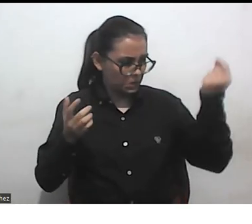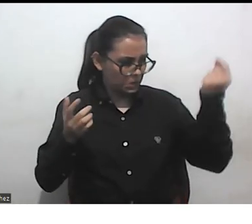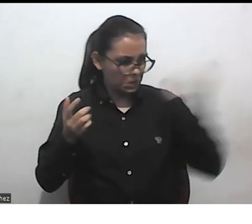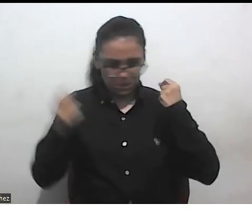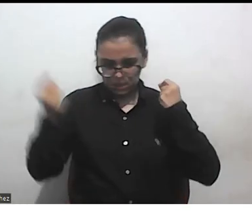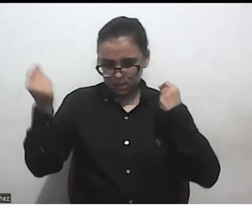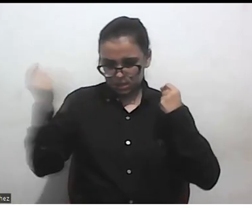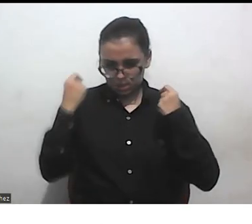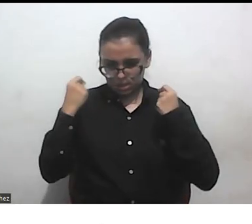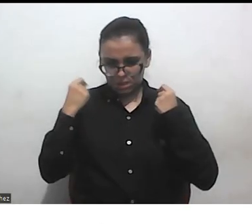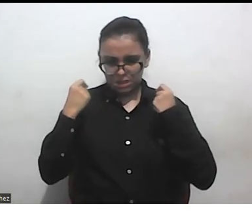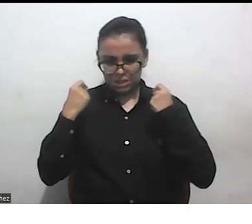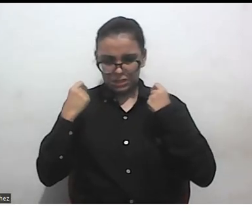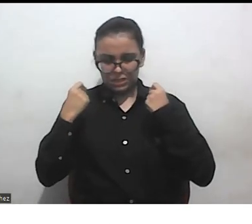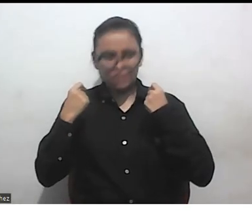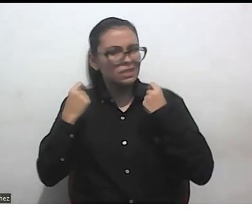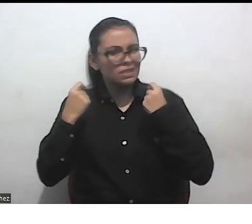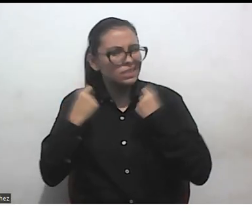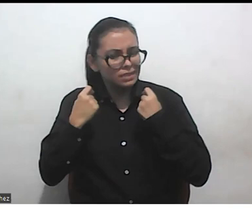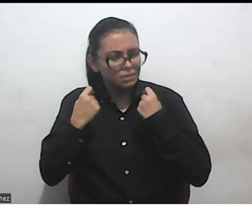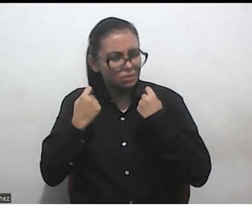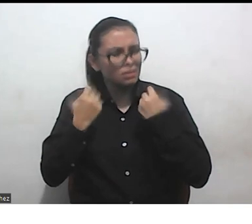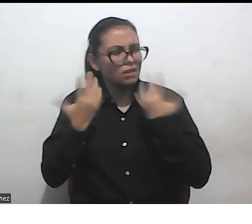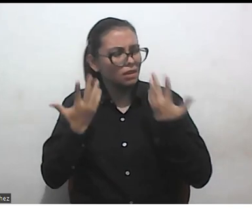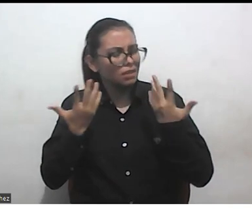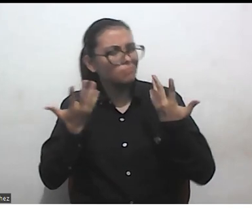para comprender identidades complejas que las viven,